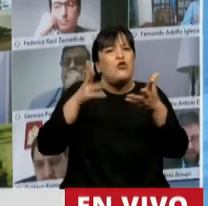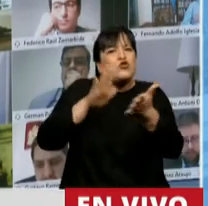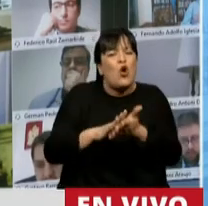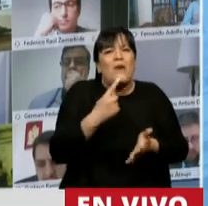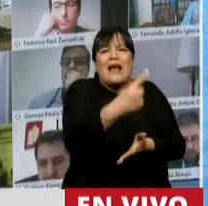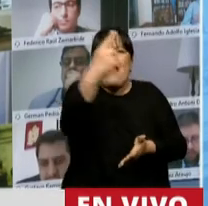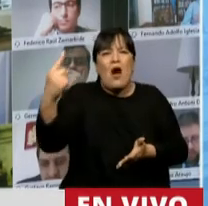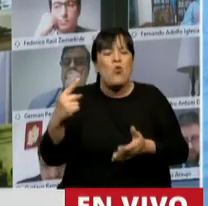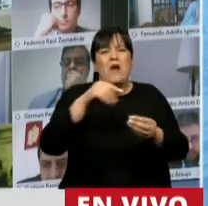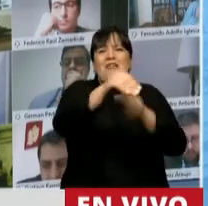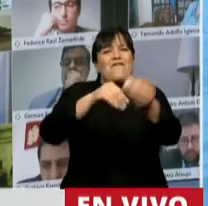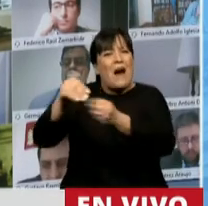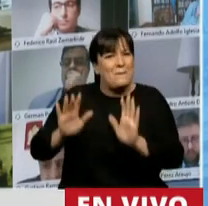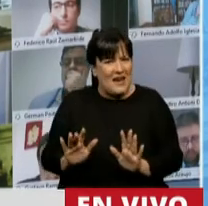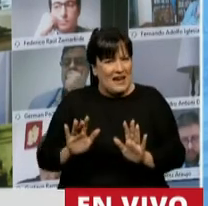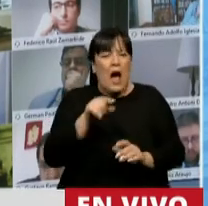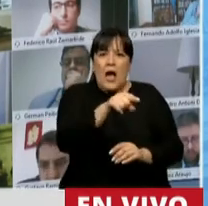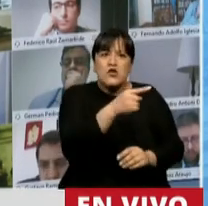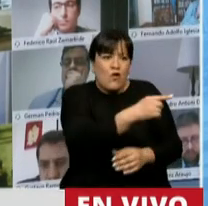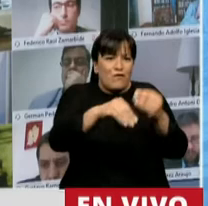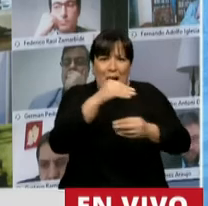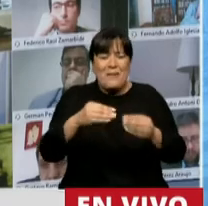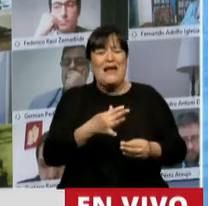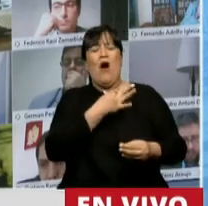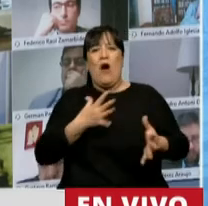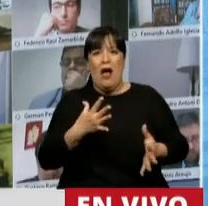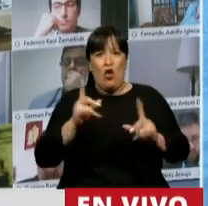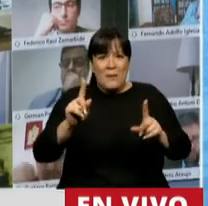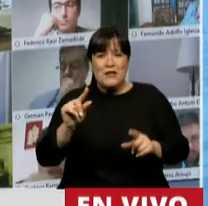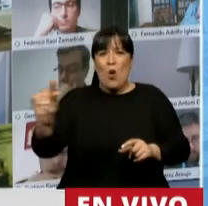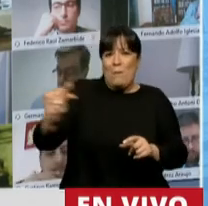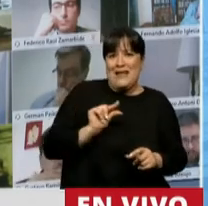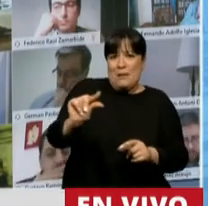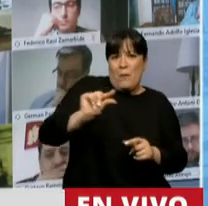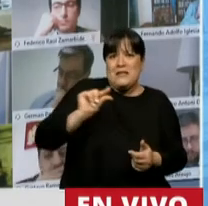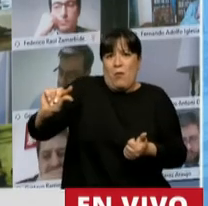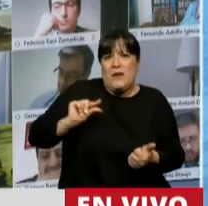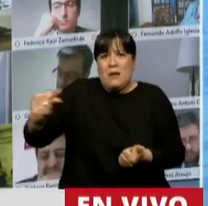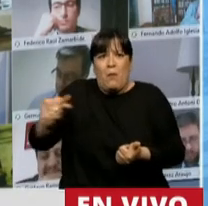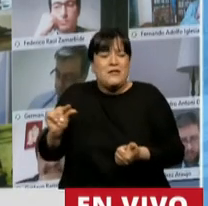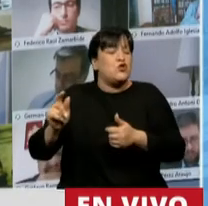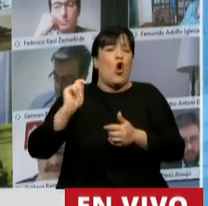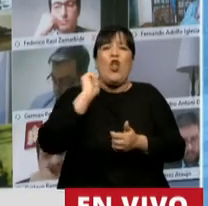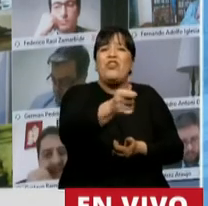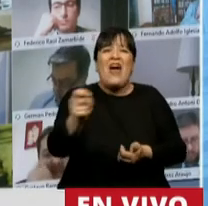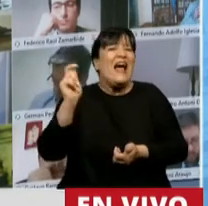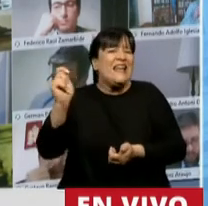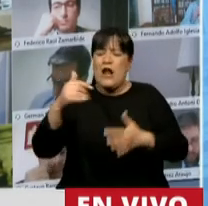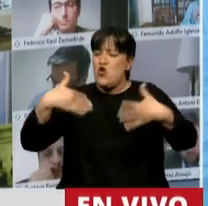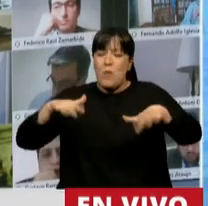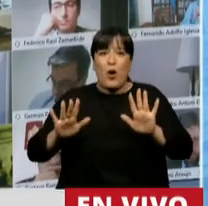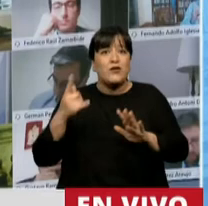cada una de las familias, el sobreendeudamiento. Los préstamos en la Argentina, los otorgue quien los otorgue,